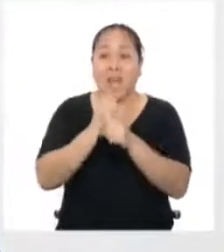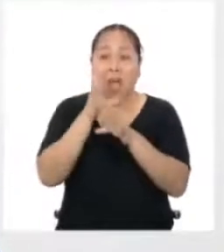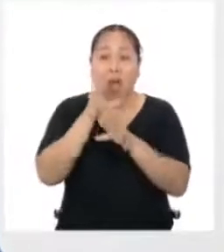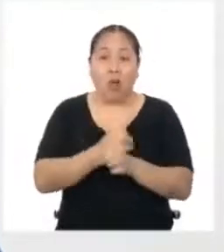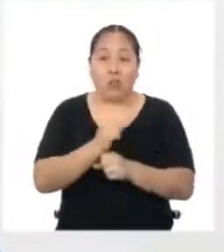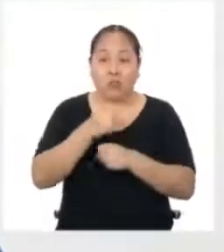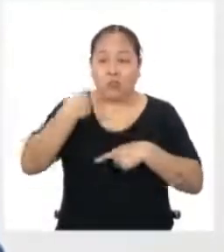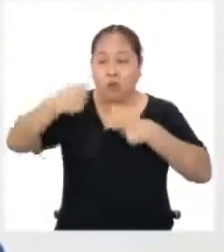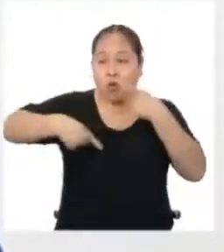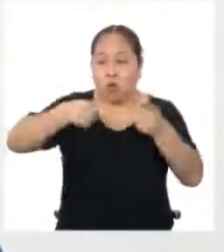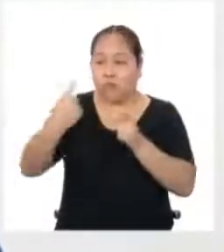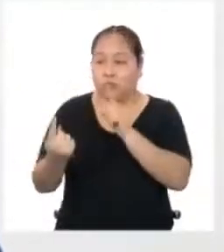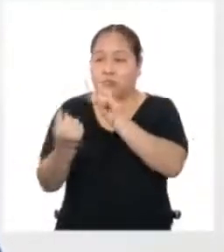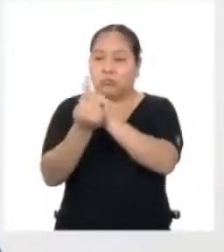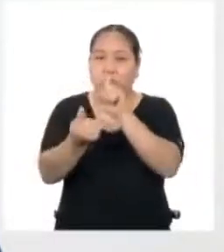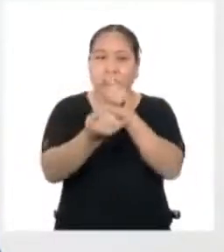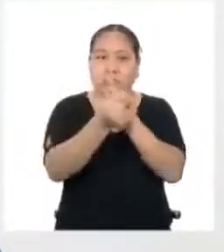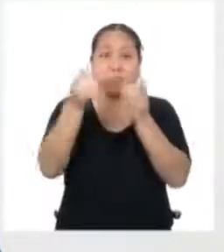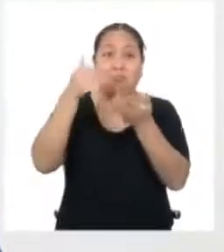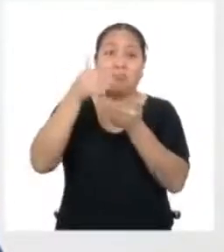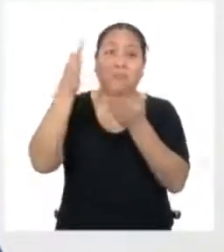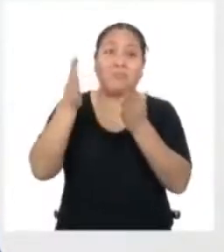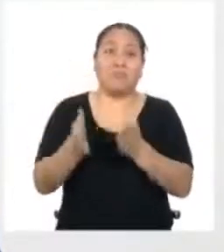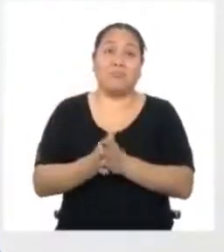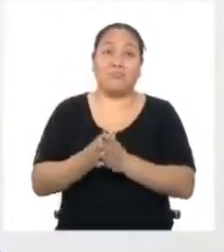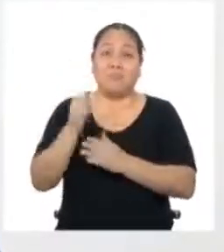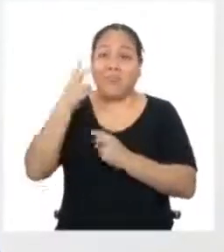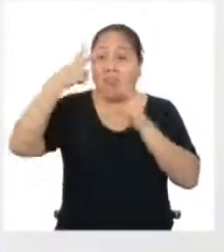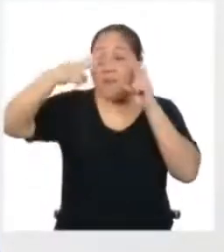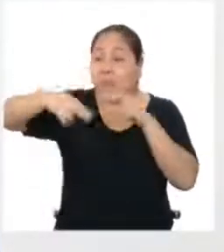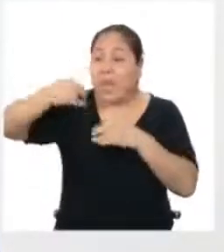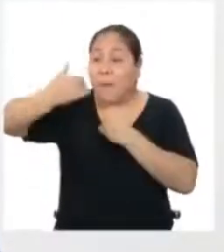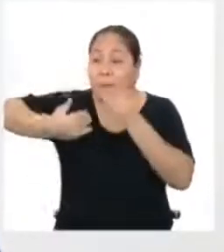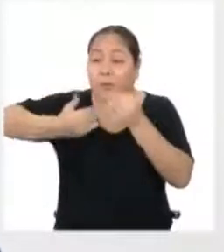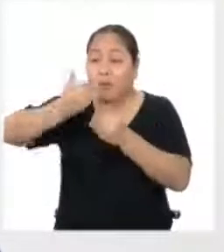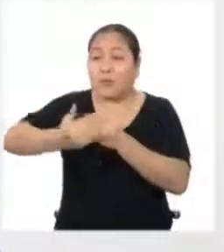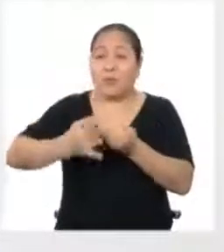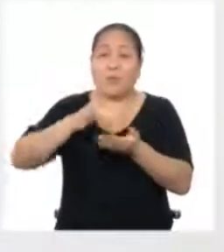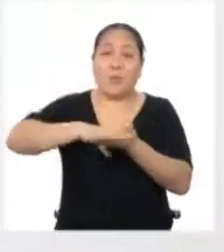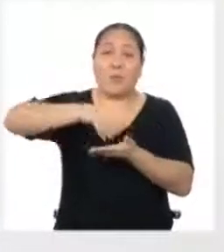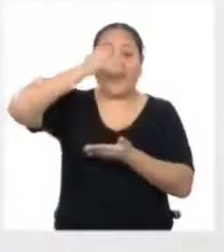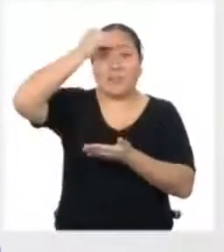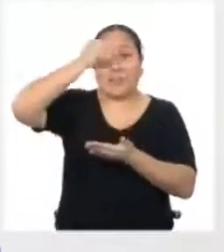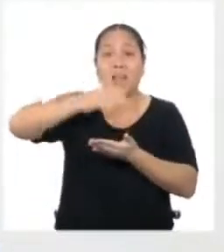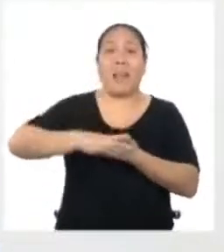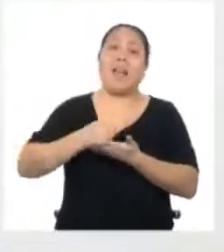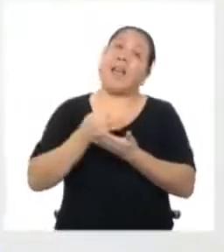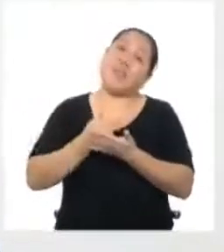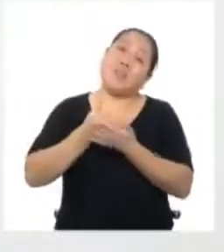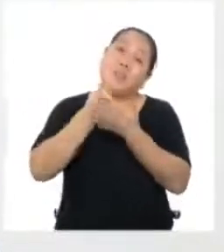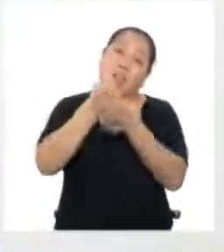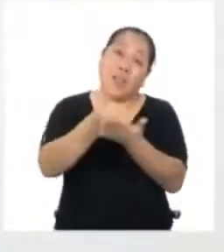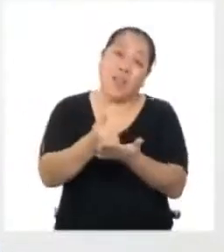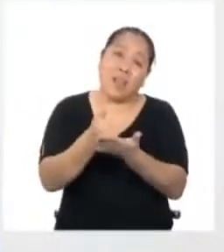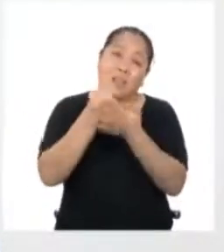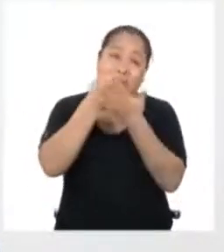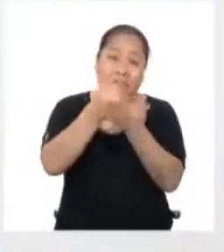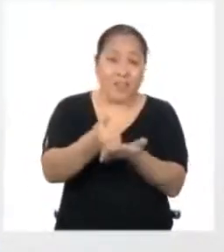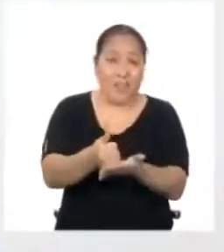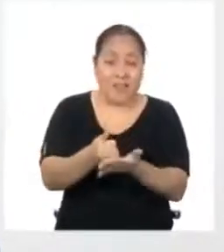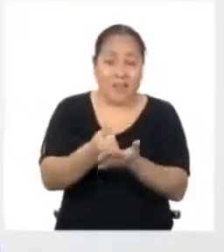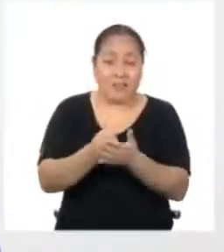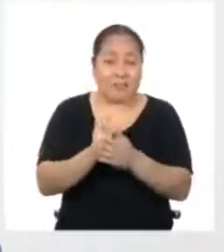chicos diariamente? De estar presente en su proceso de aprendizaje Y ayudarlas y ayudarlos a vencer las